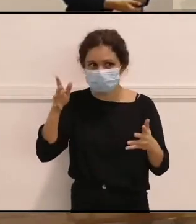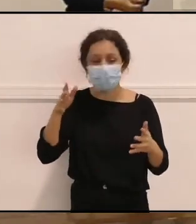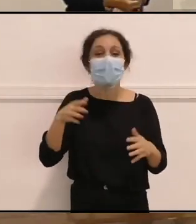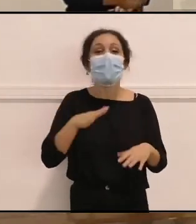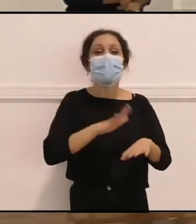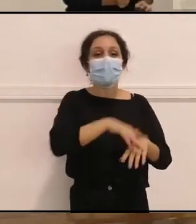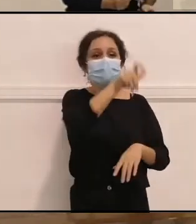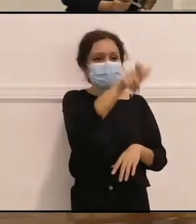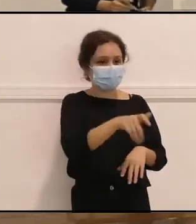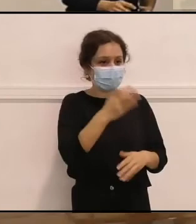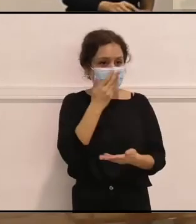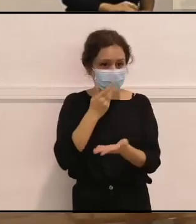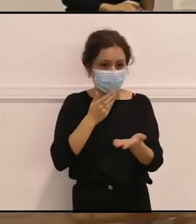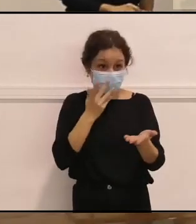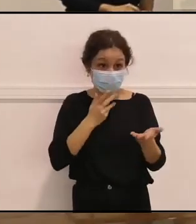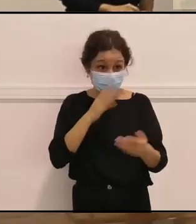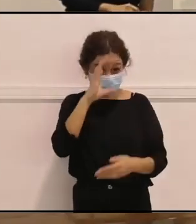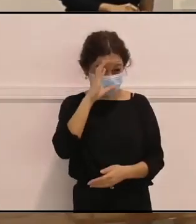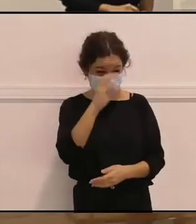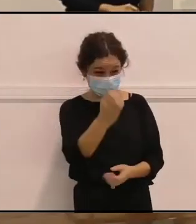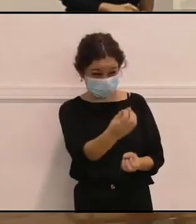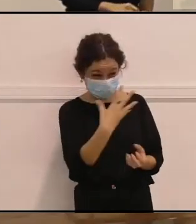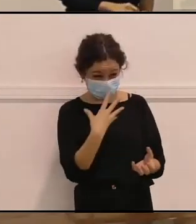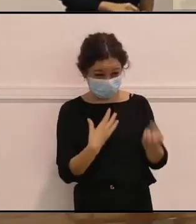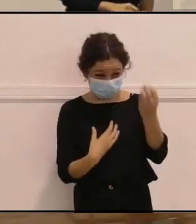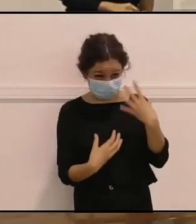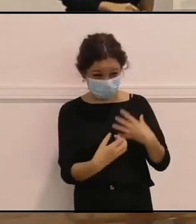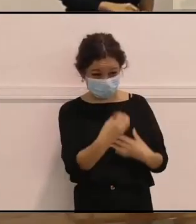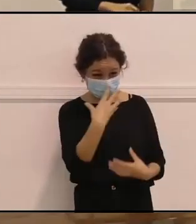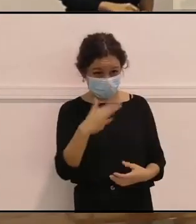persona y para comprender,